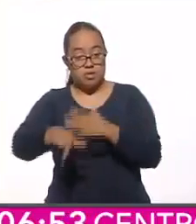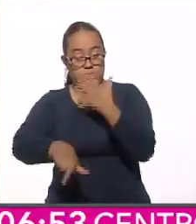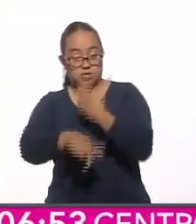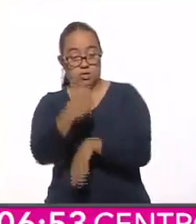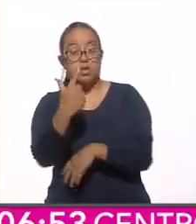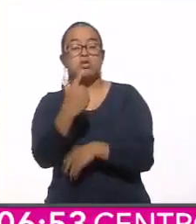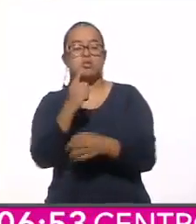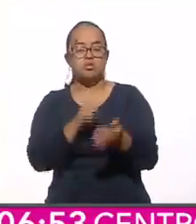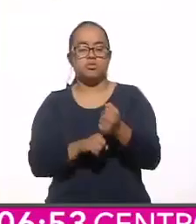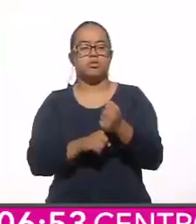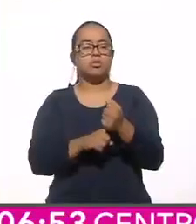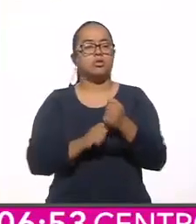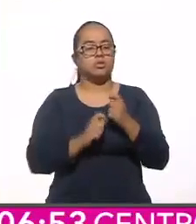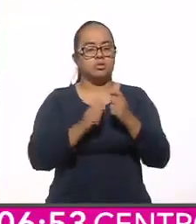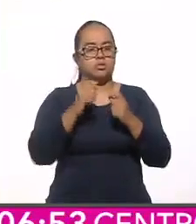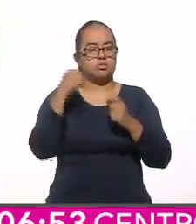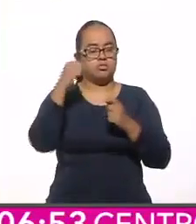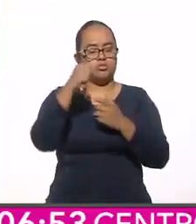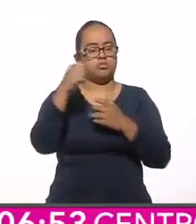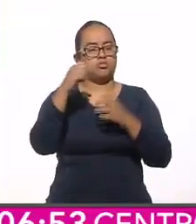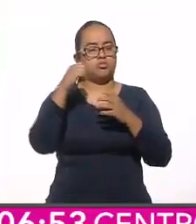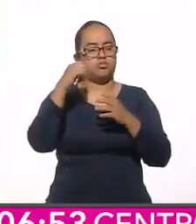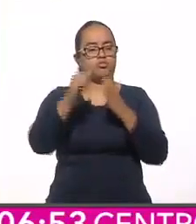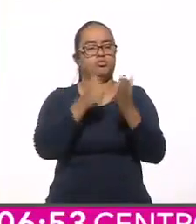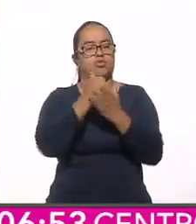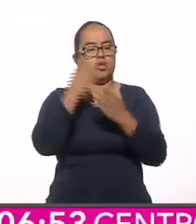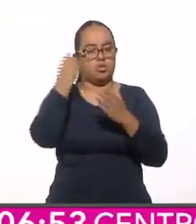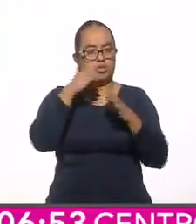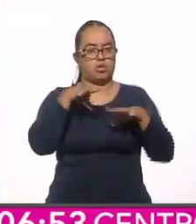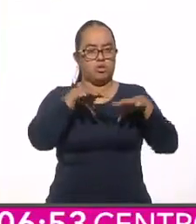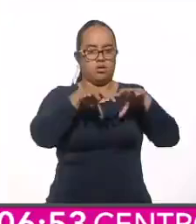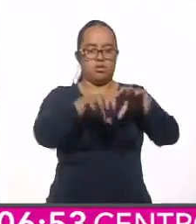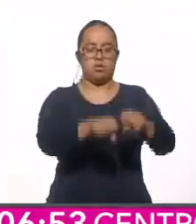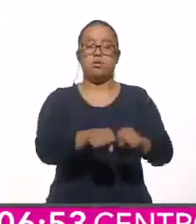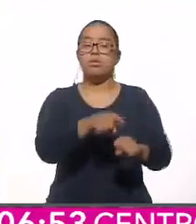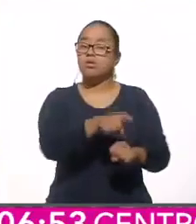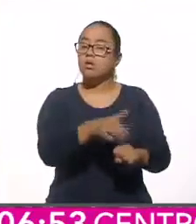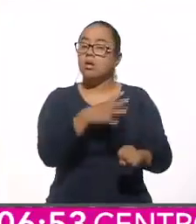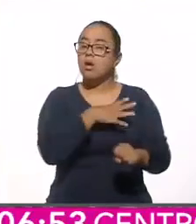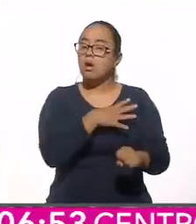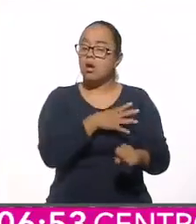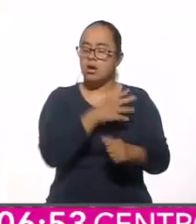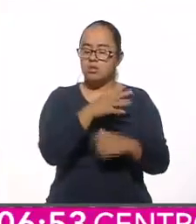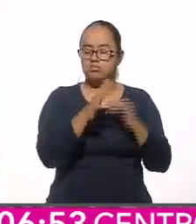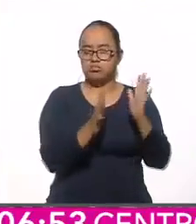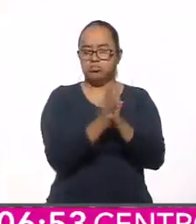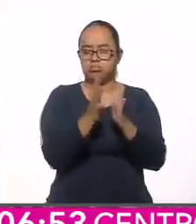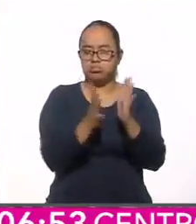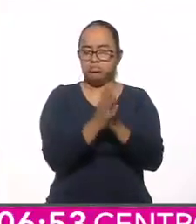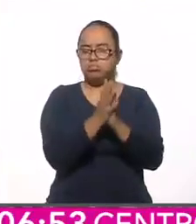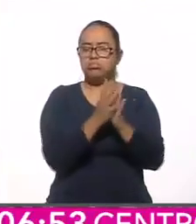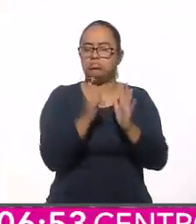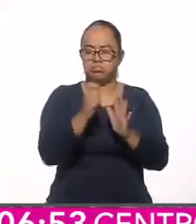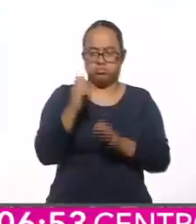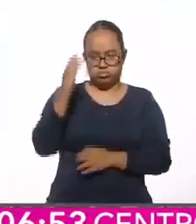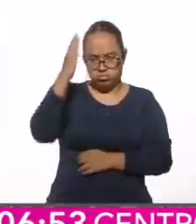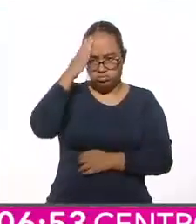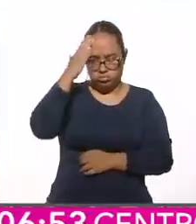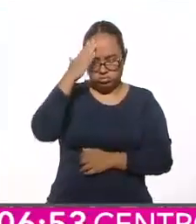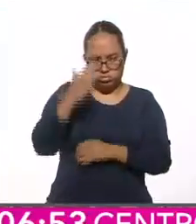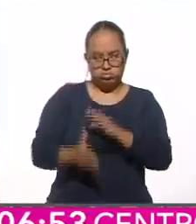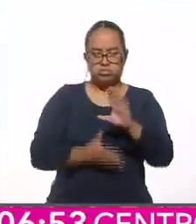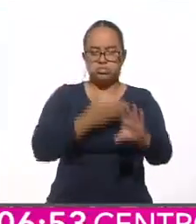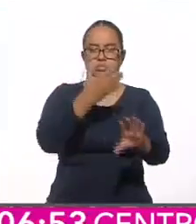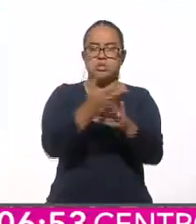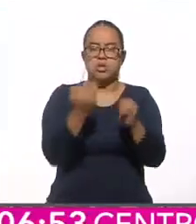en la toma de la ciudad de Oaxaca, en la que tuvo una destacada participación al encabezar el ataque